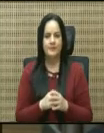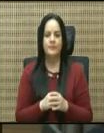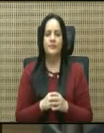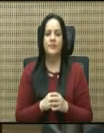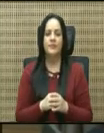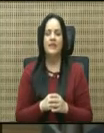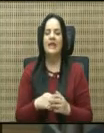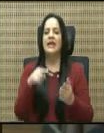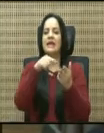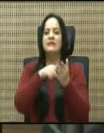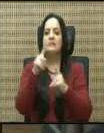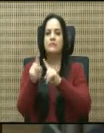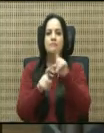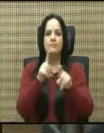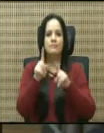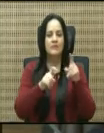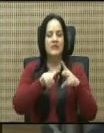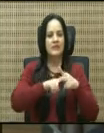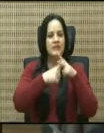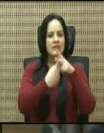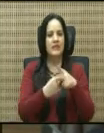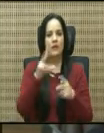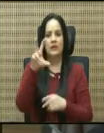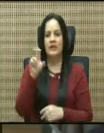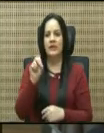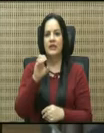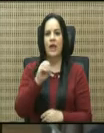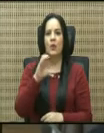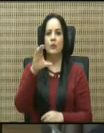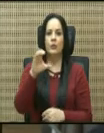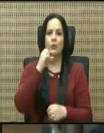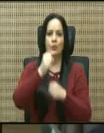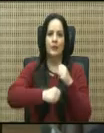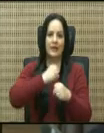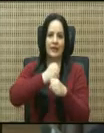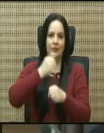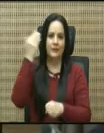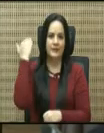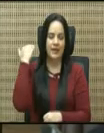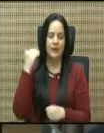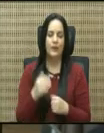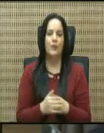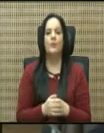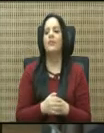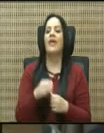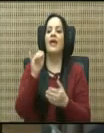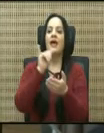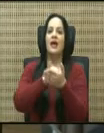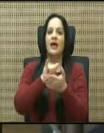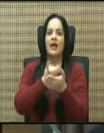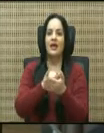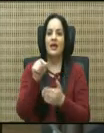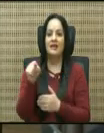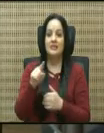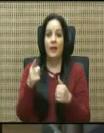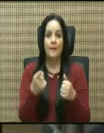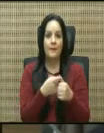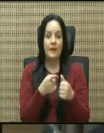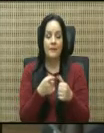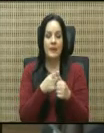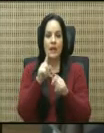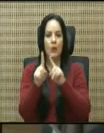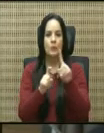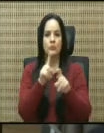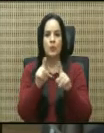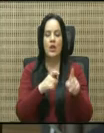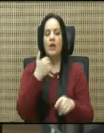Esas consultas iniciaron el 30 de octubre del año pasado. A esa primera consulta